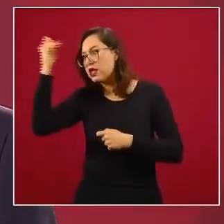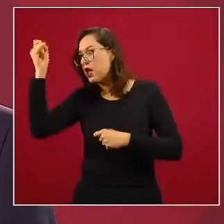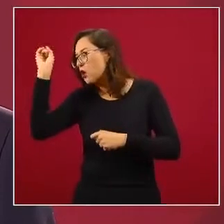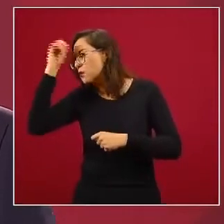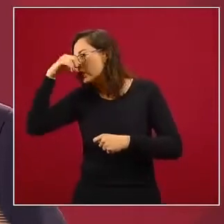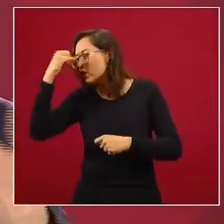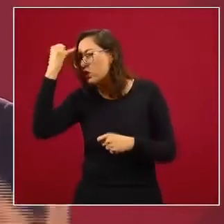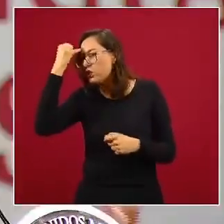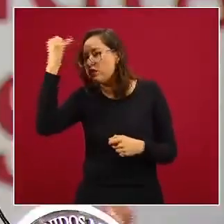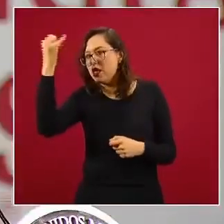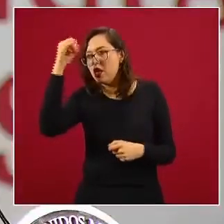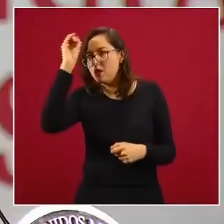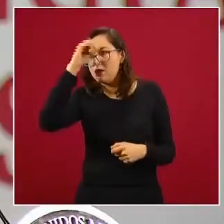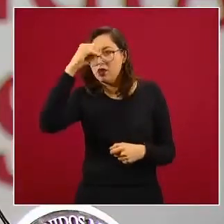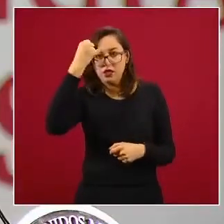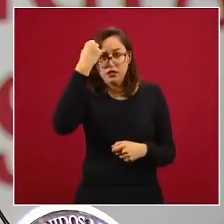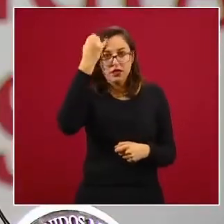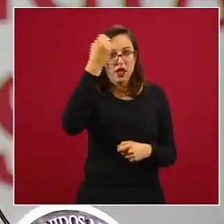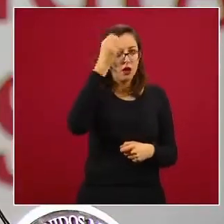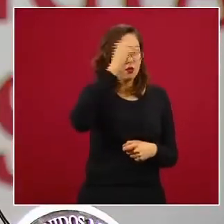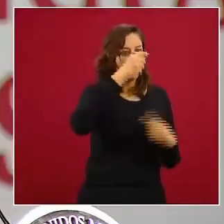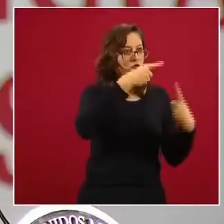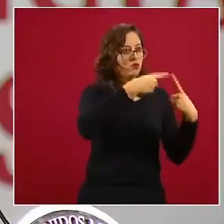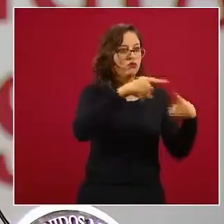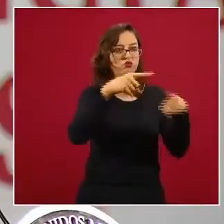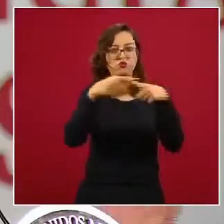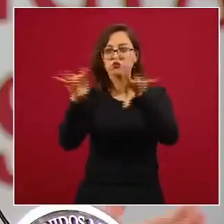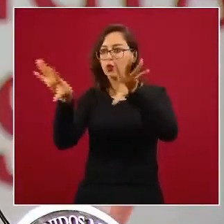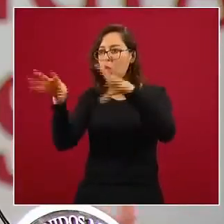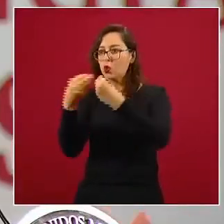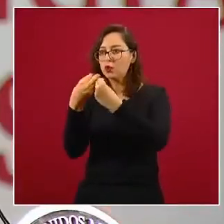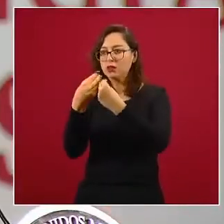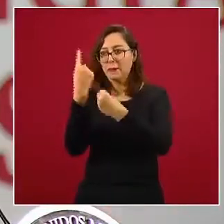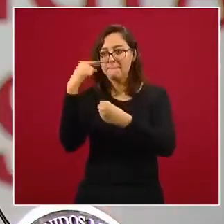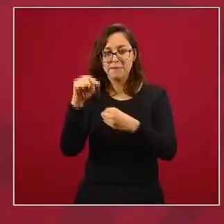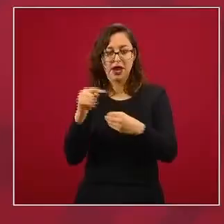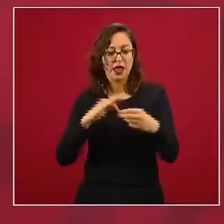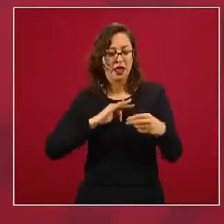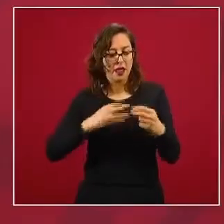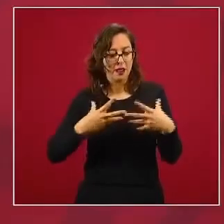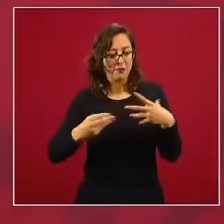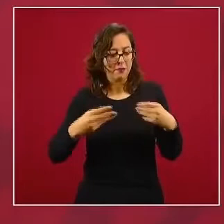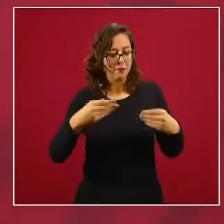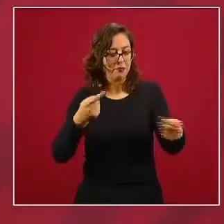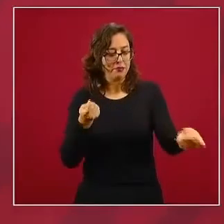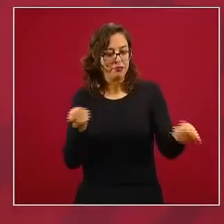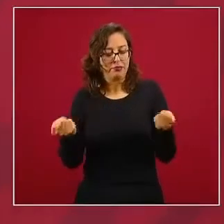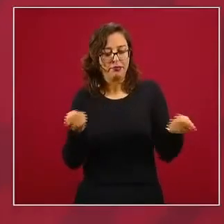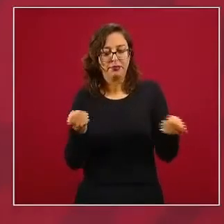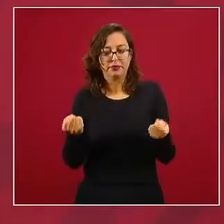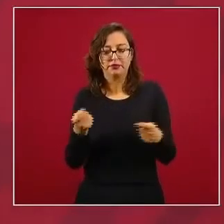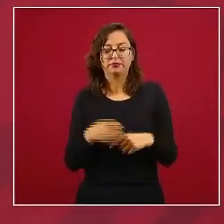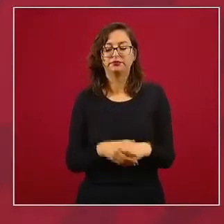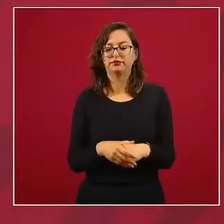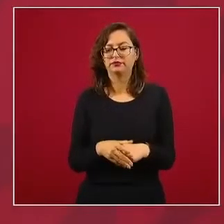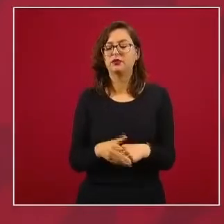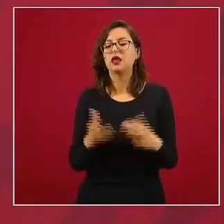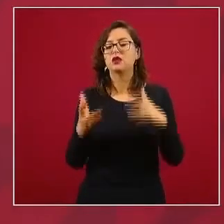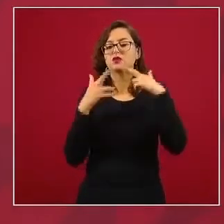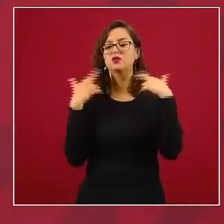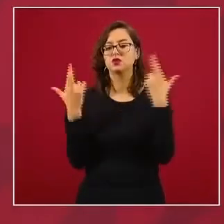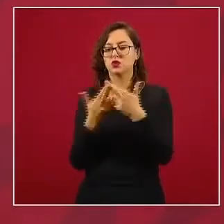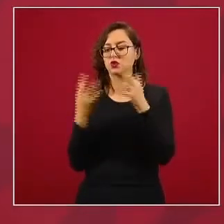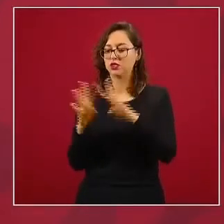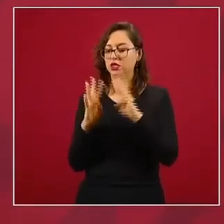para entender y manejar la epidemia. La reunión fue del propio Consejo Nacional de Salud,